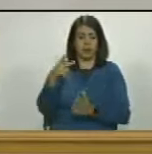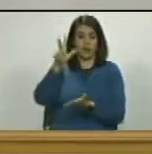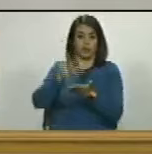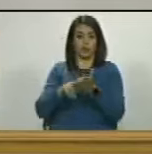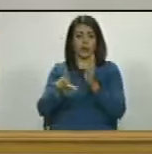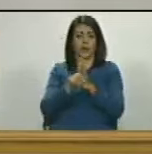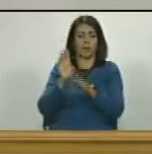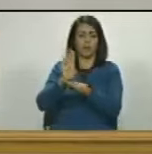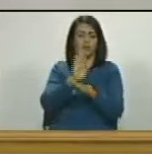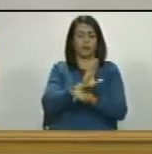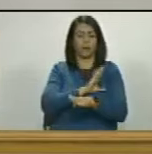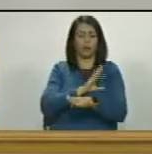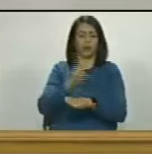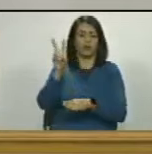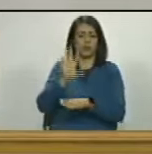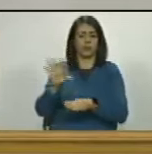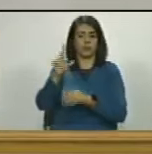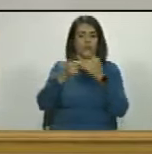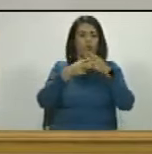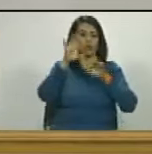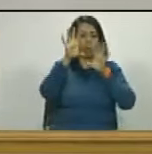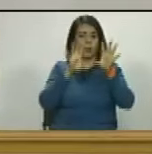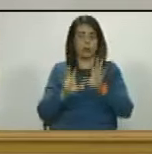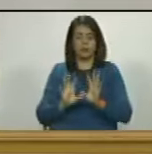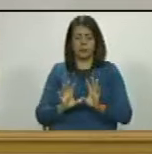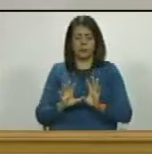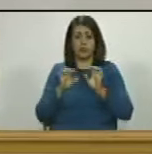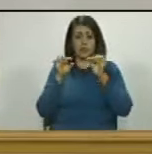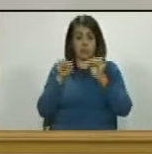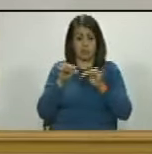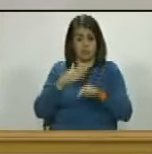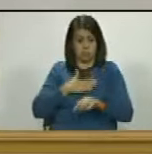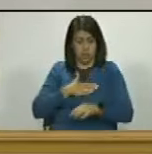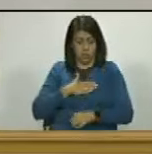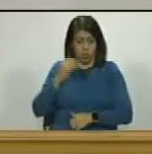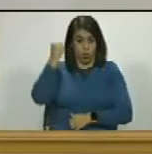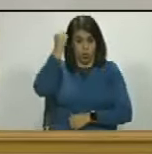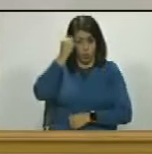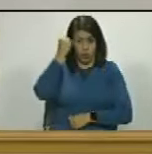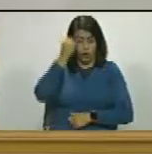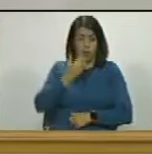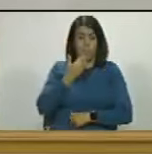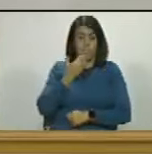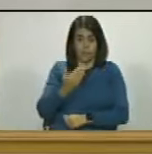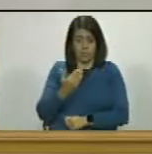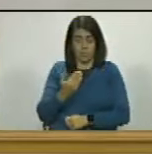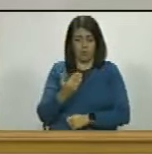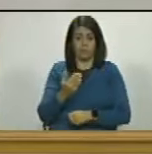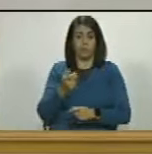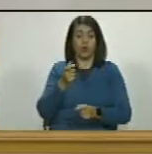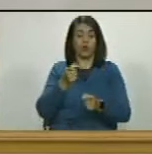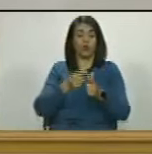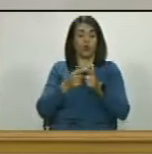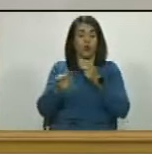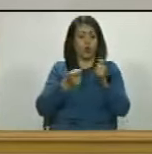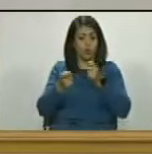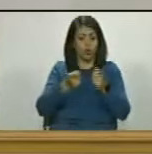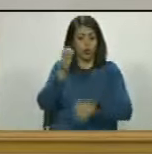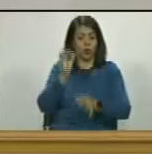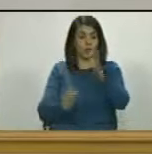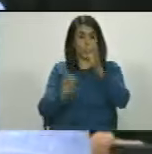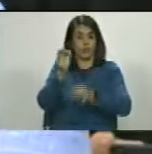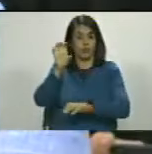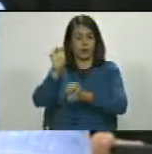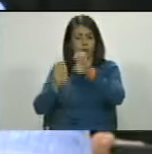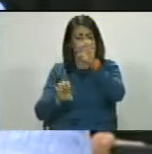aprobó la ley de protección de bienes venezolanos en el exterior y es mi opinión y por eso solicito a la consultoría jurídica que haga un análisis en ese